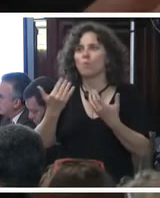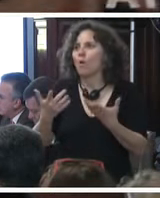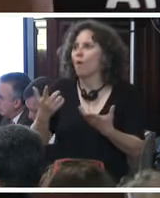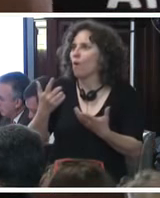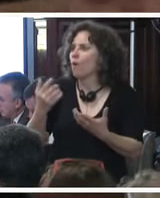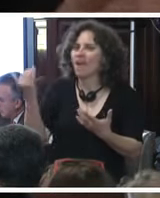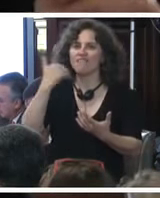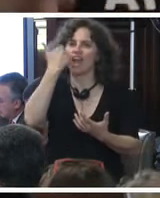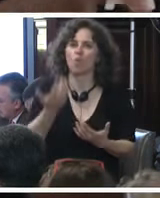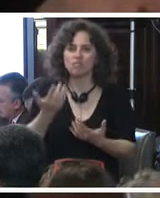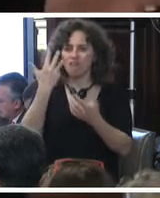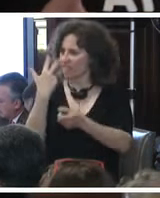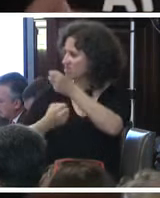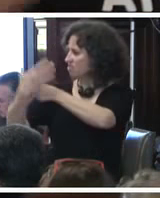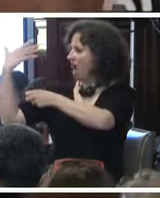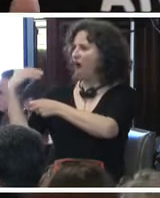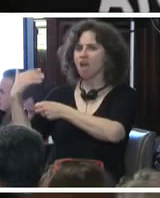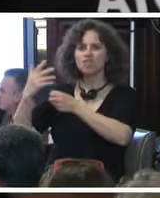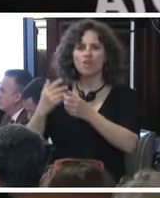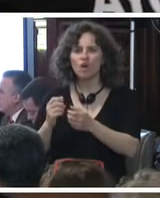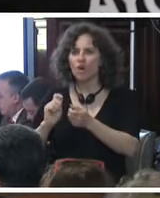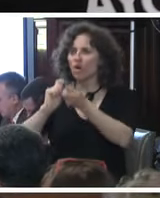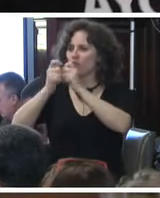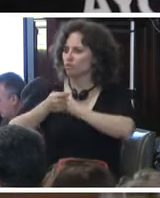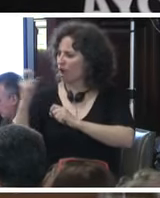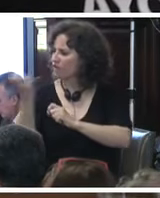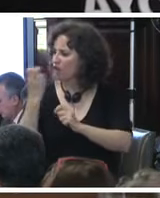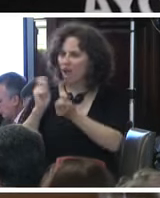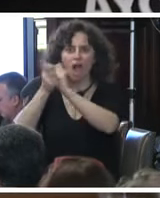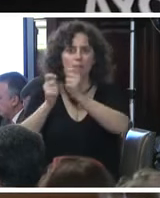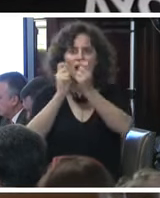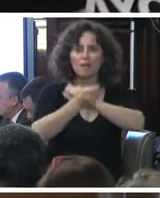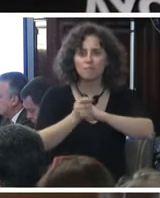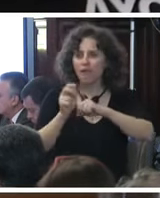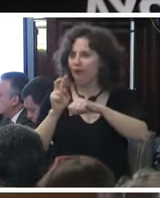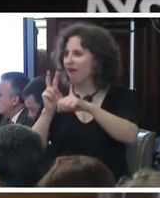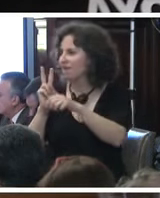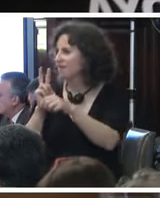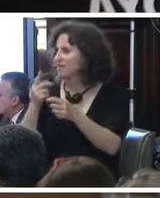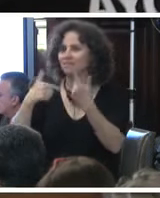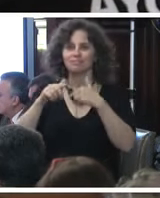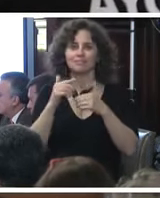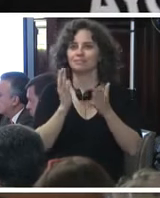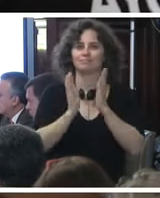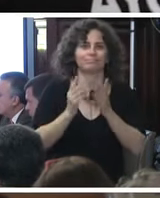¿verdad? Tres años llevan ya cambiando procurador y sin resultados.